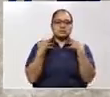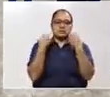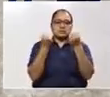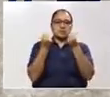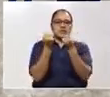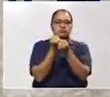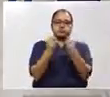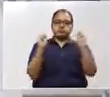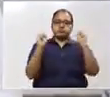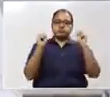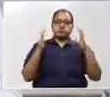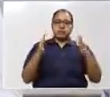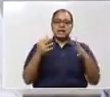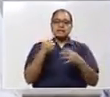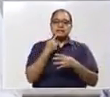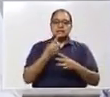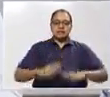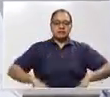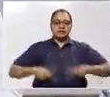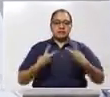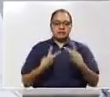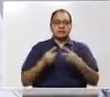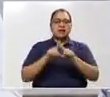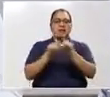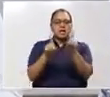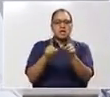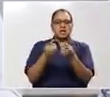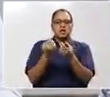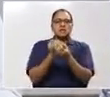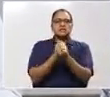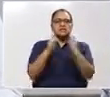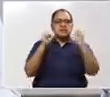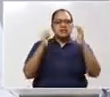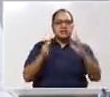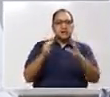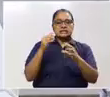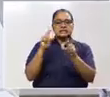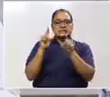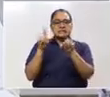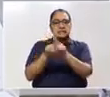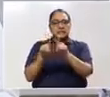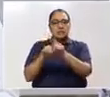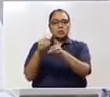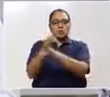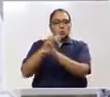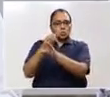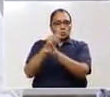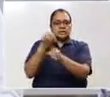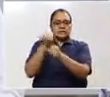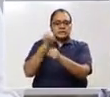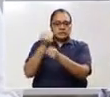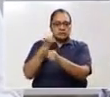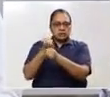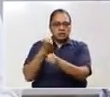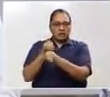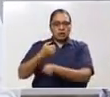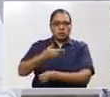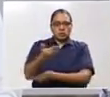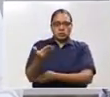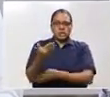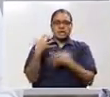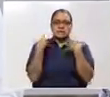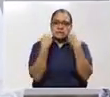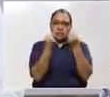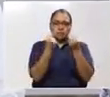Pero salvar los empleos y nuestra economía para financiar las necesidades de salud y tantas otras